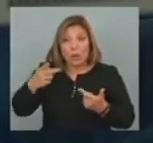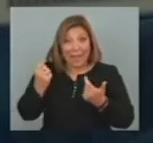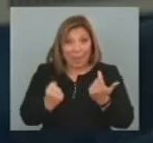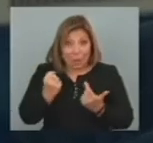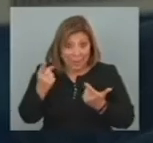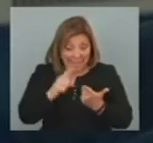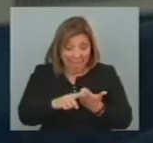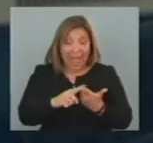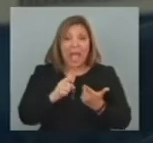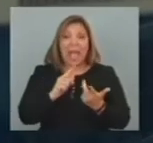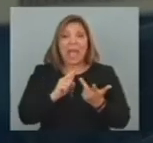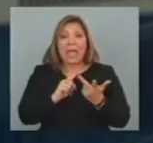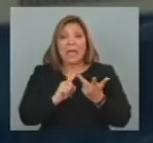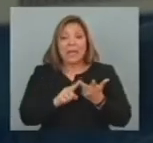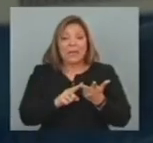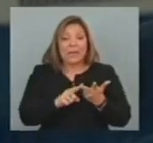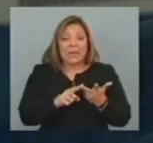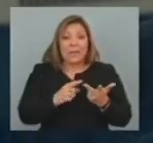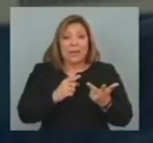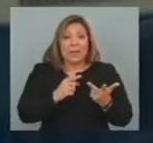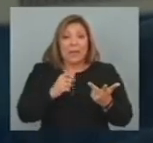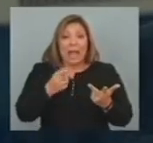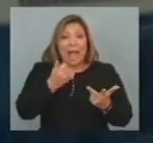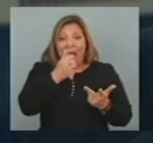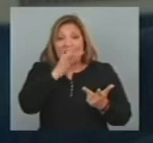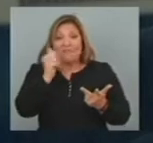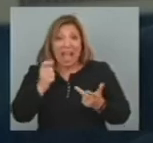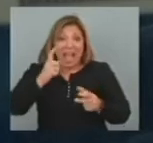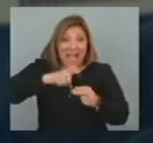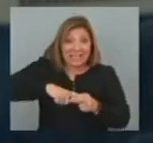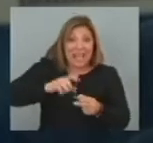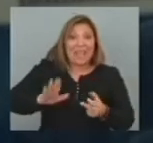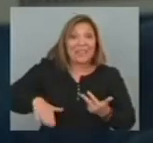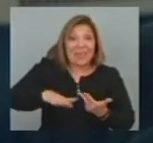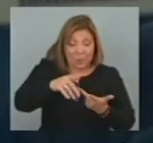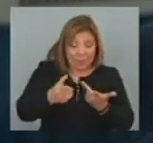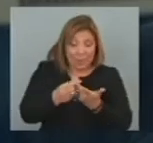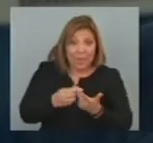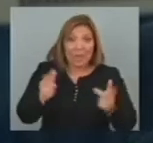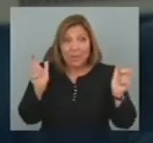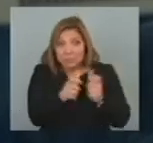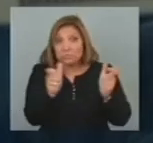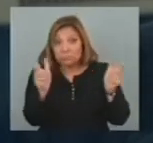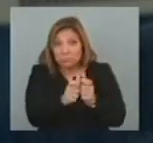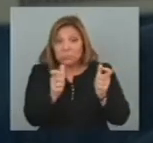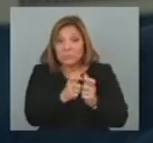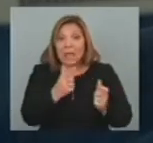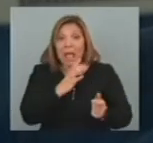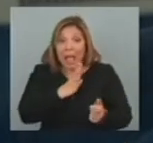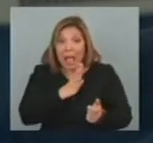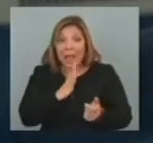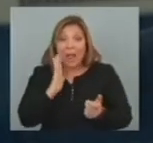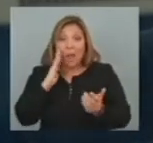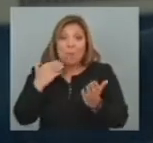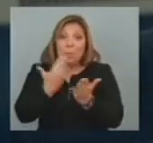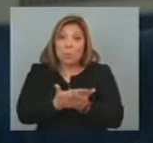Finanzas Y el ejecutivo De AFA El sindicato aduanero Se están reuniendo Tengo una propuesta De